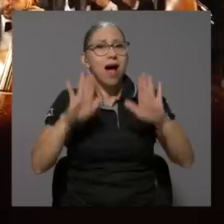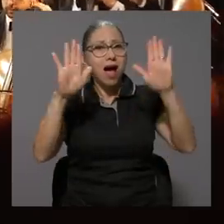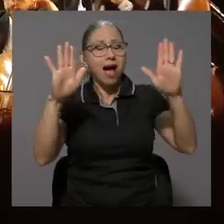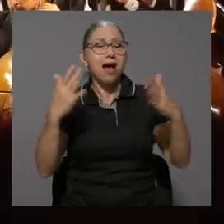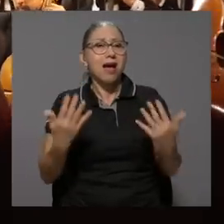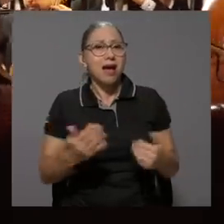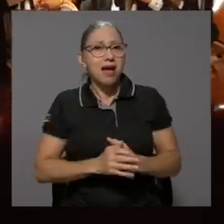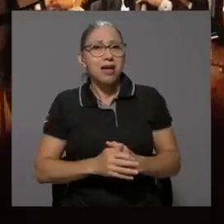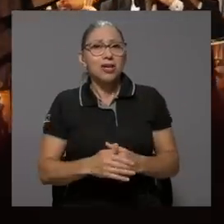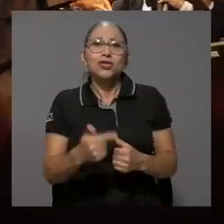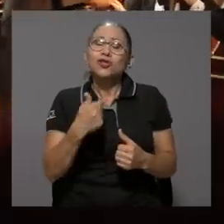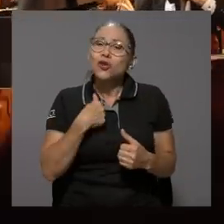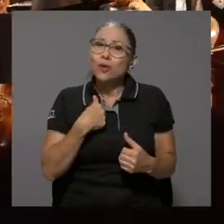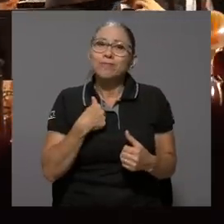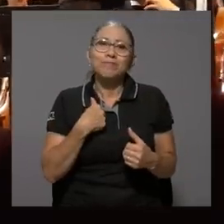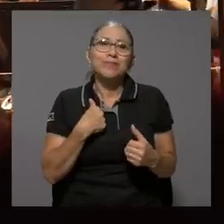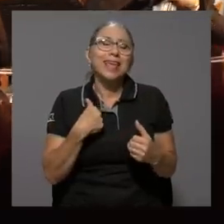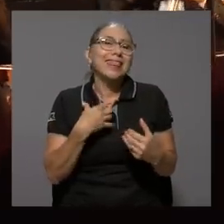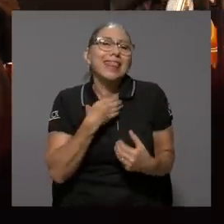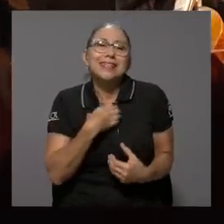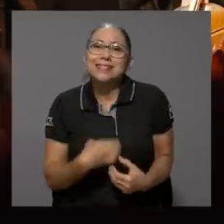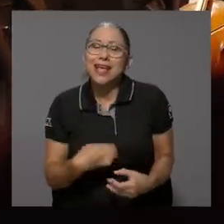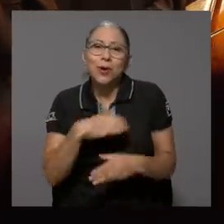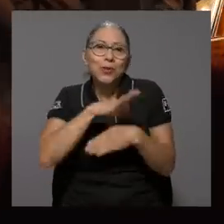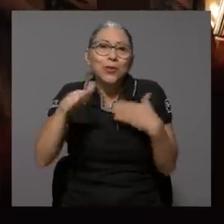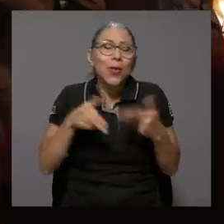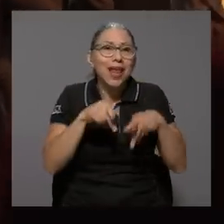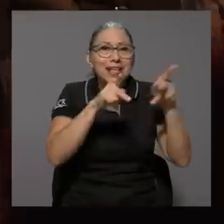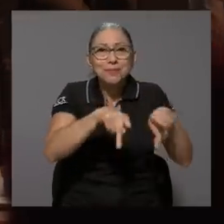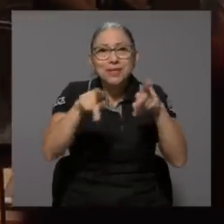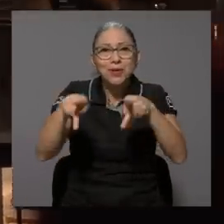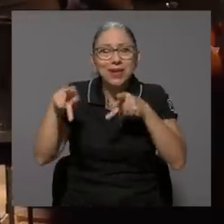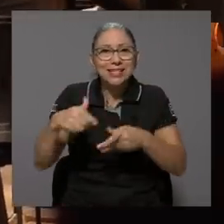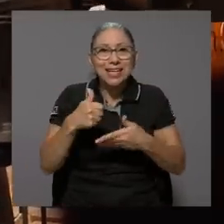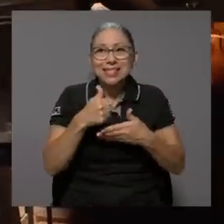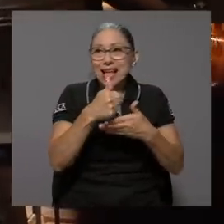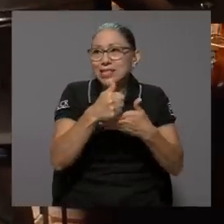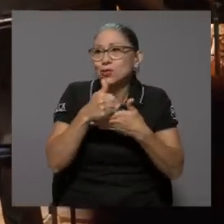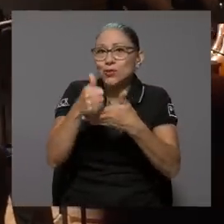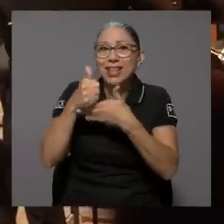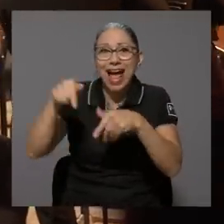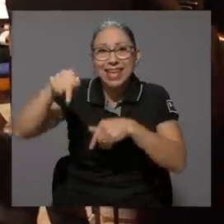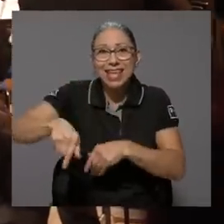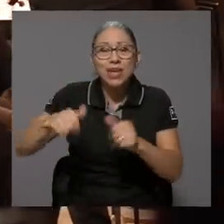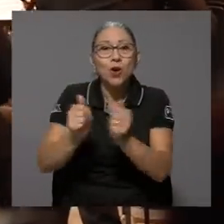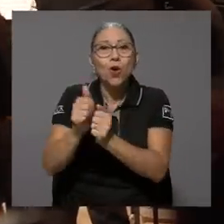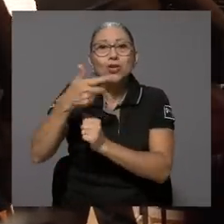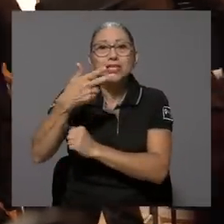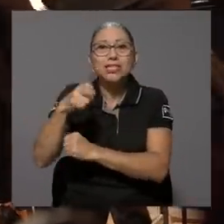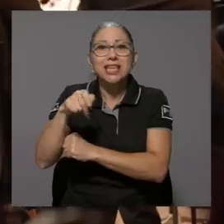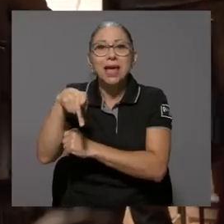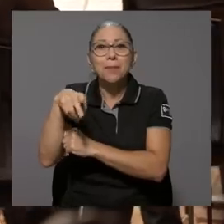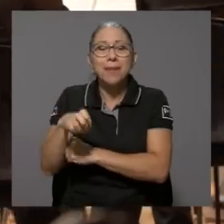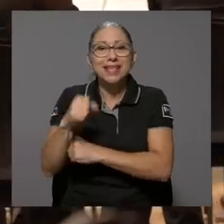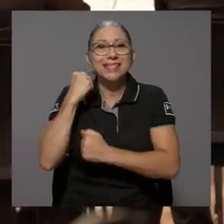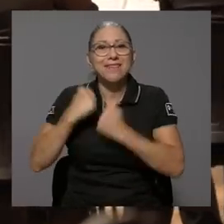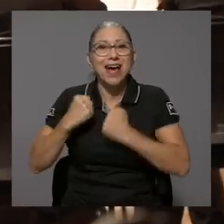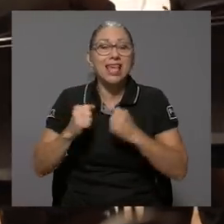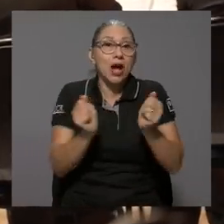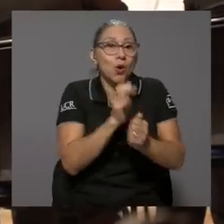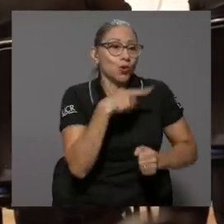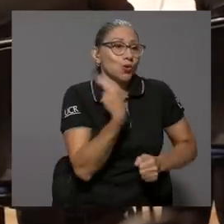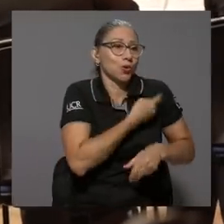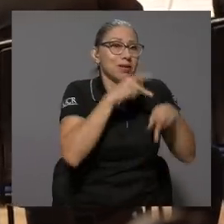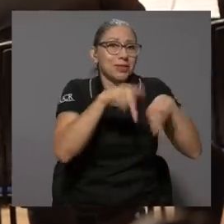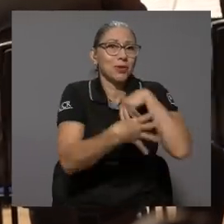fue fantástico y yo le deseo a todas las personas que están contribuyendo aquí con Chepe Cebaña, por nosotros